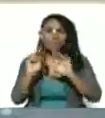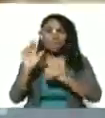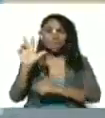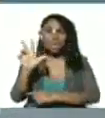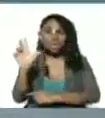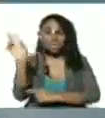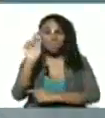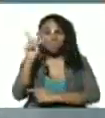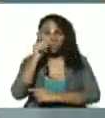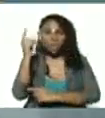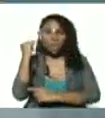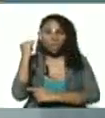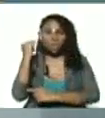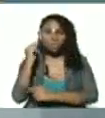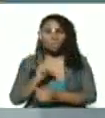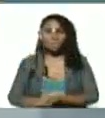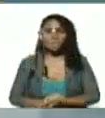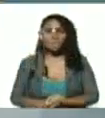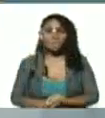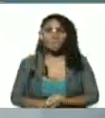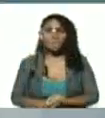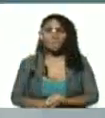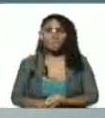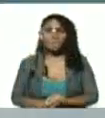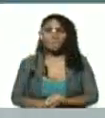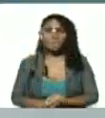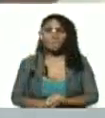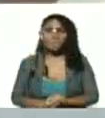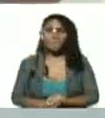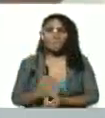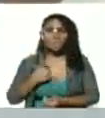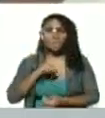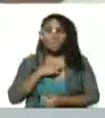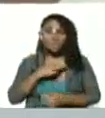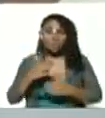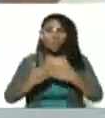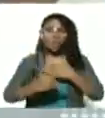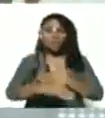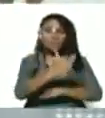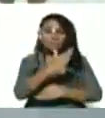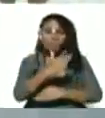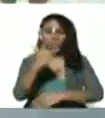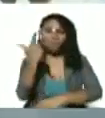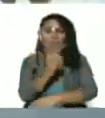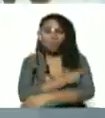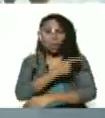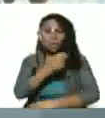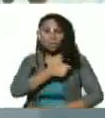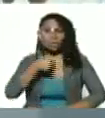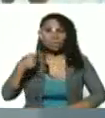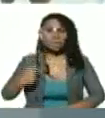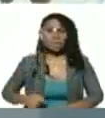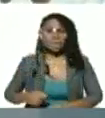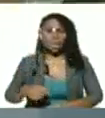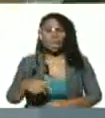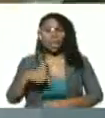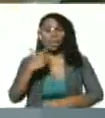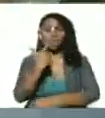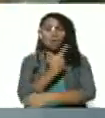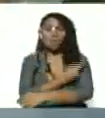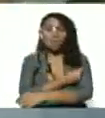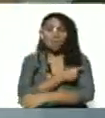venezolanos y venezolanas hemos avanzado con la vacuna china con la vacuna